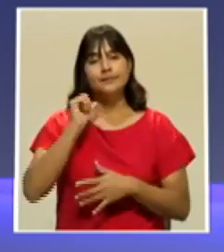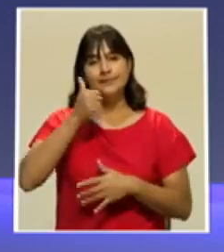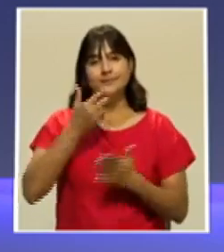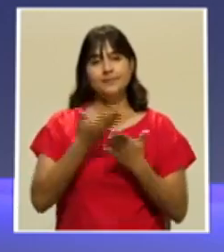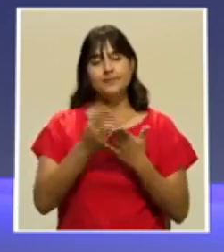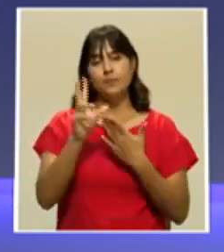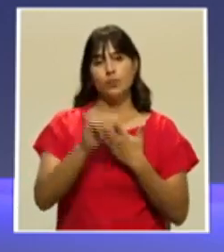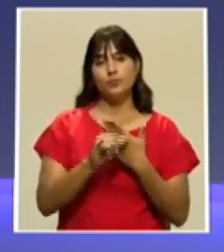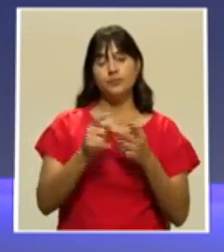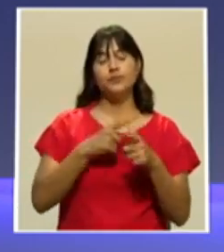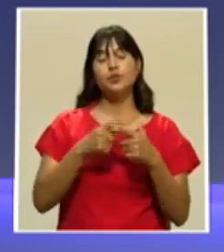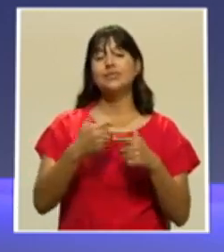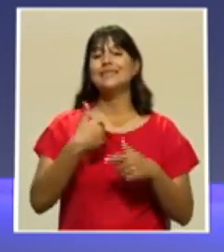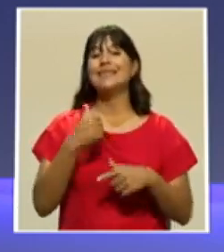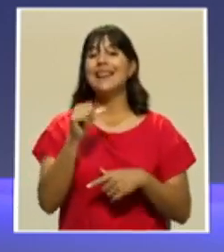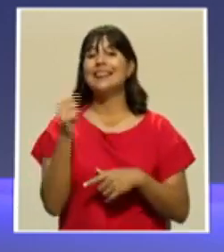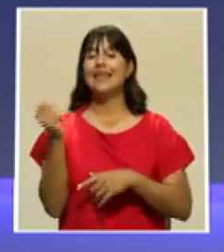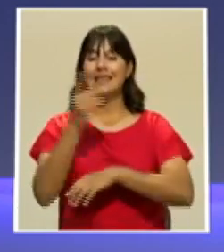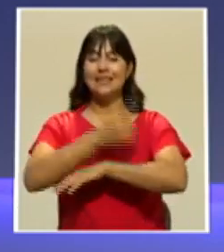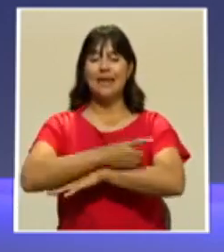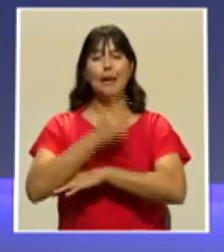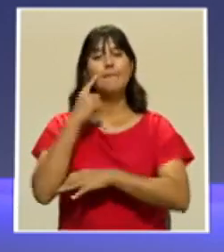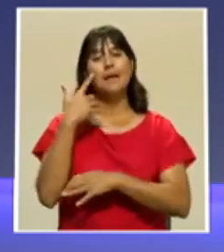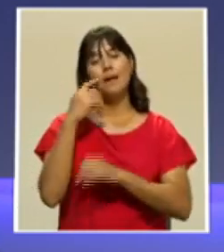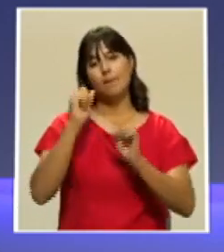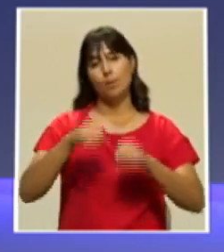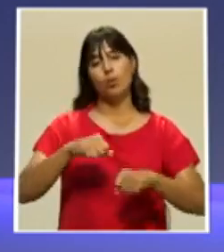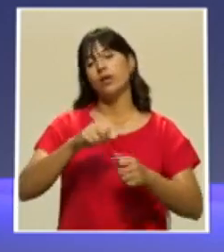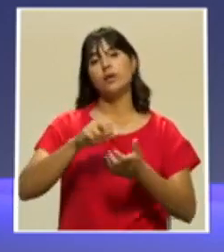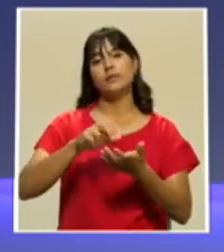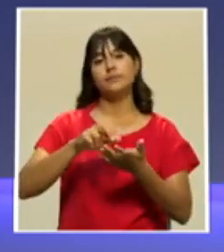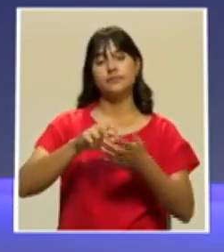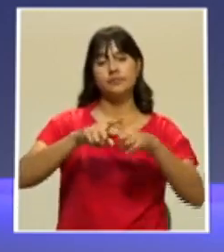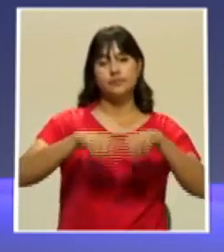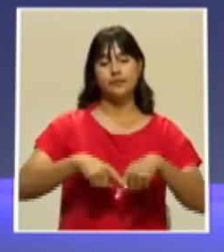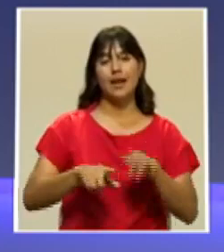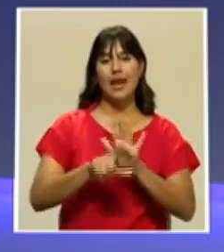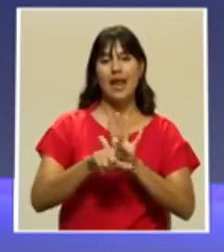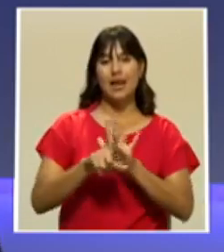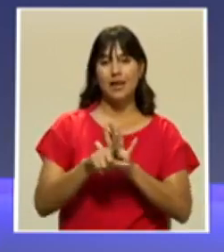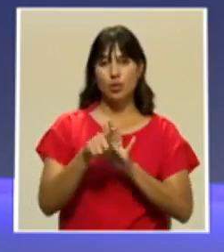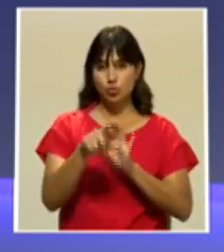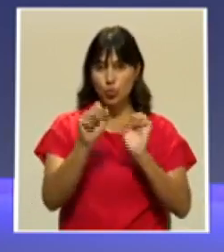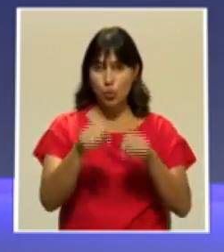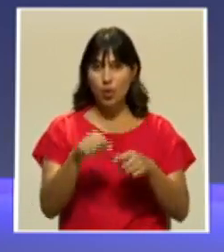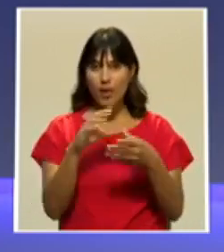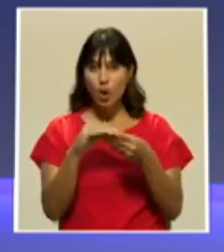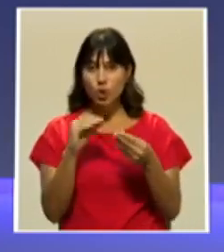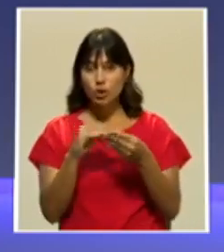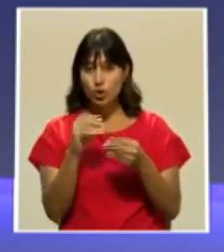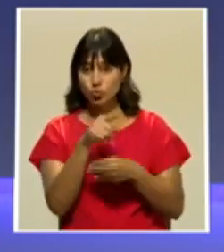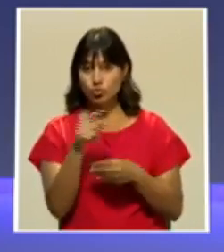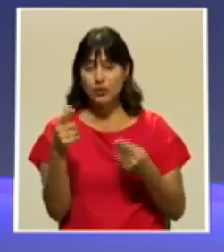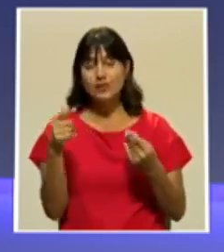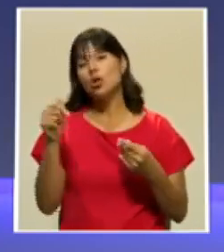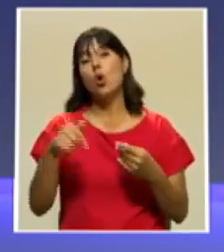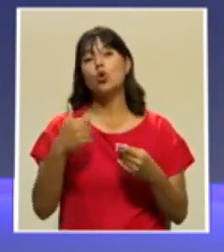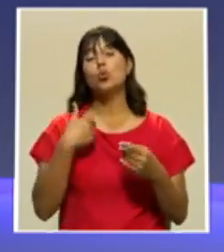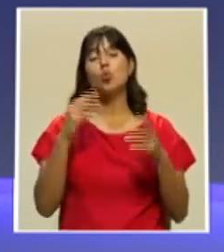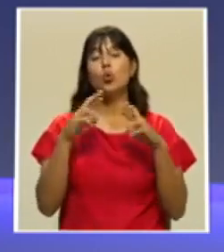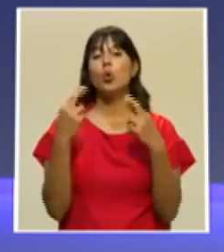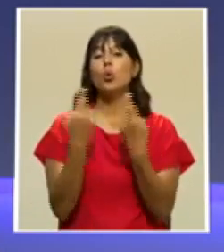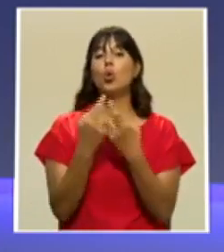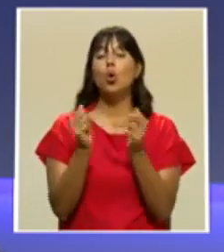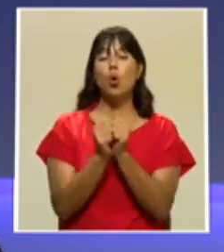10 días hábiles para vetar la ley. Cuéntenos, ustedes se han reunido hoy con parte del gobierno,